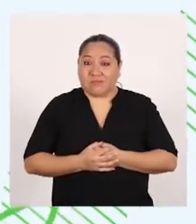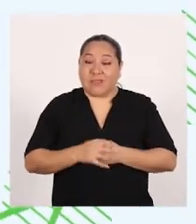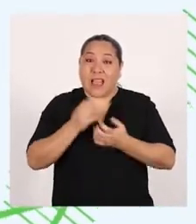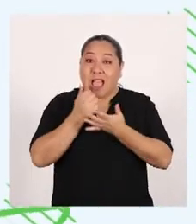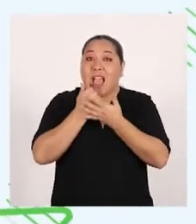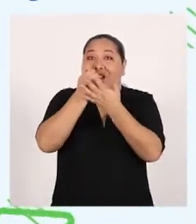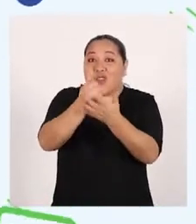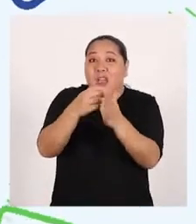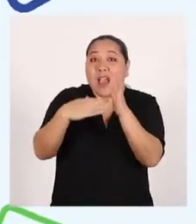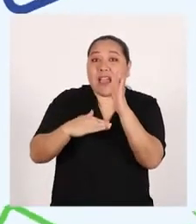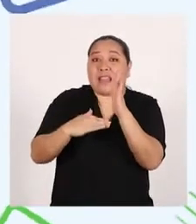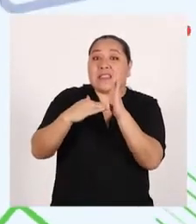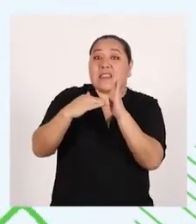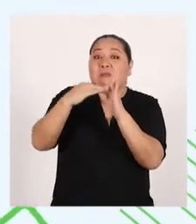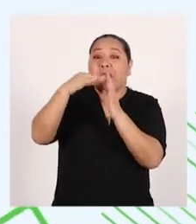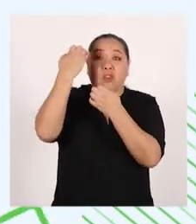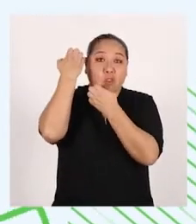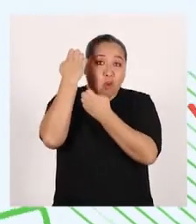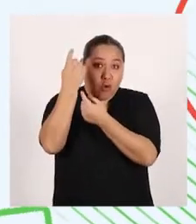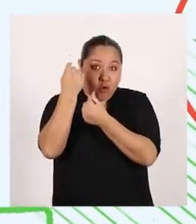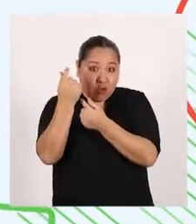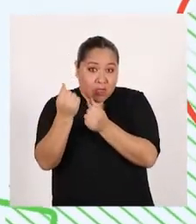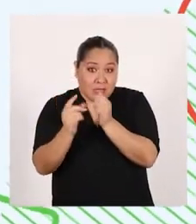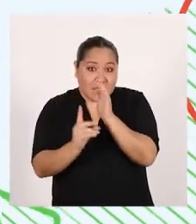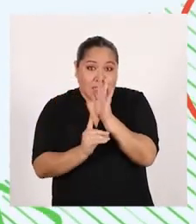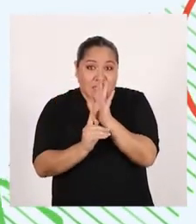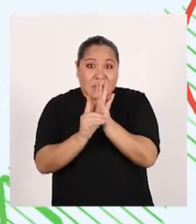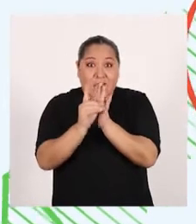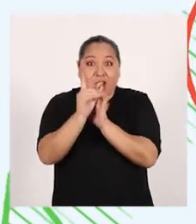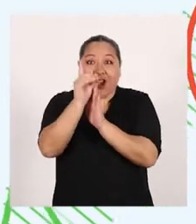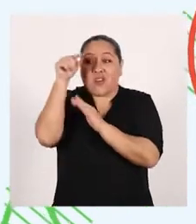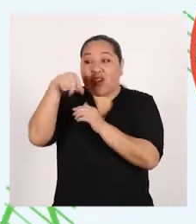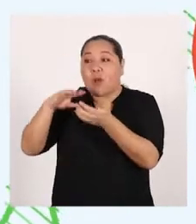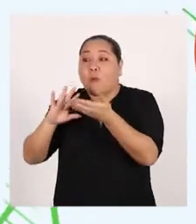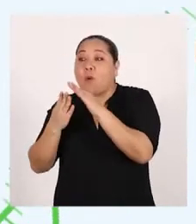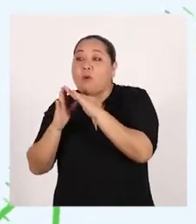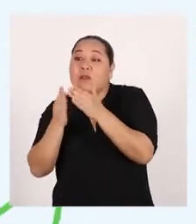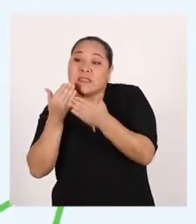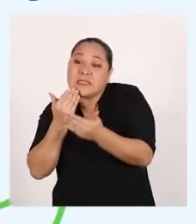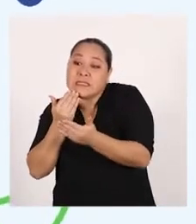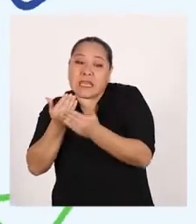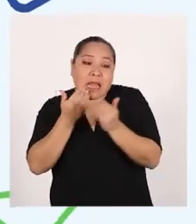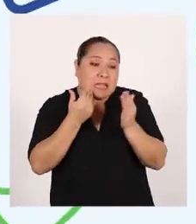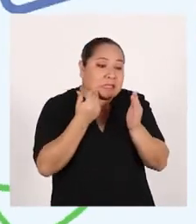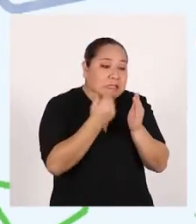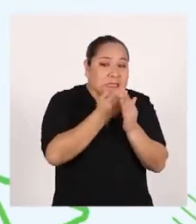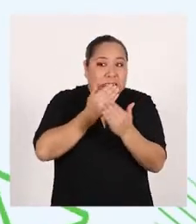Ayudando al crecimiento de la economía y al desarrollo de las poblaciones cercanas